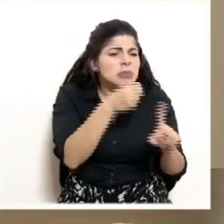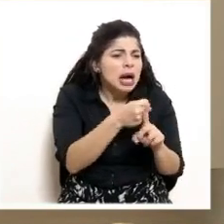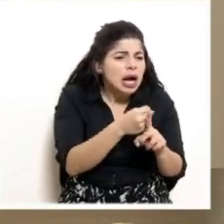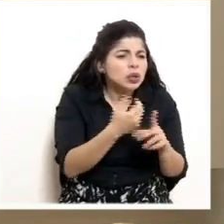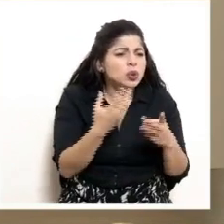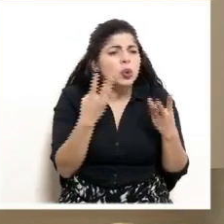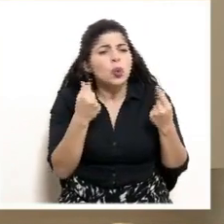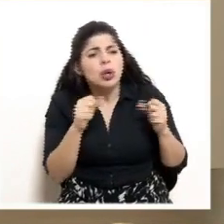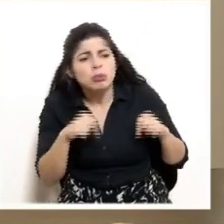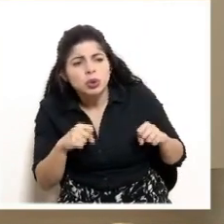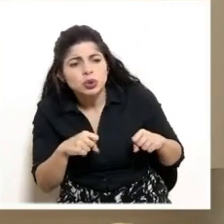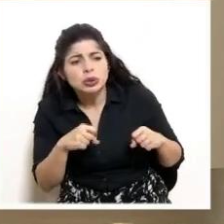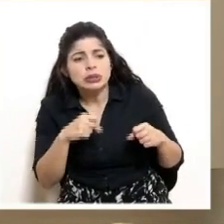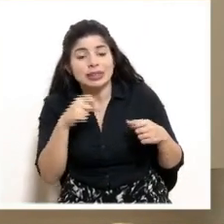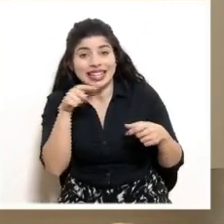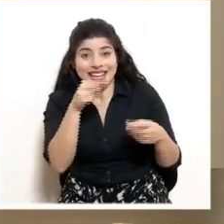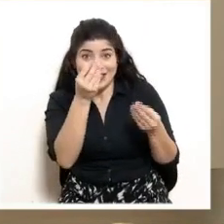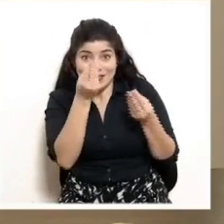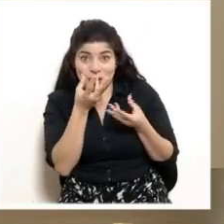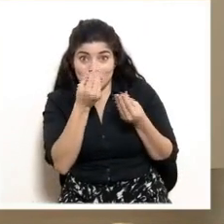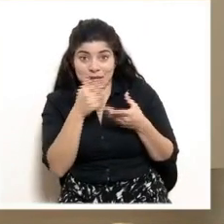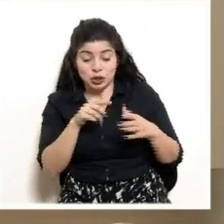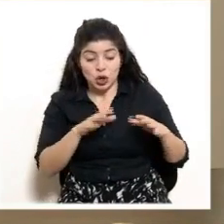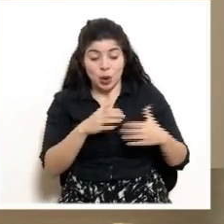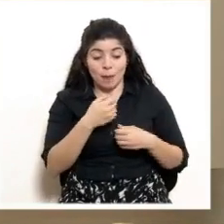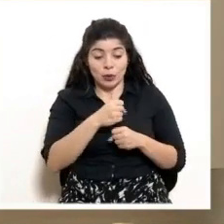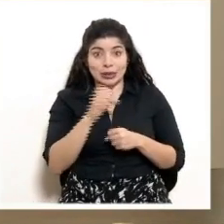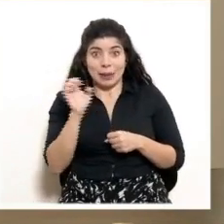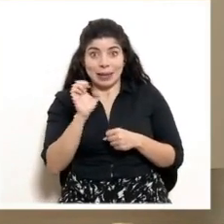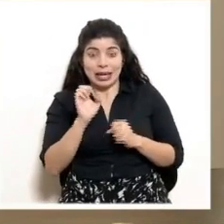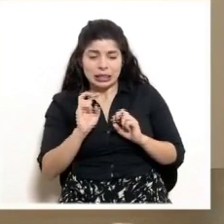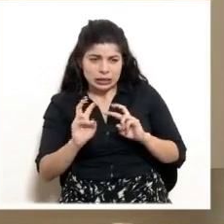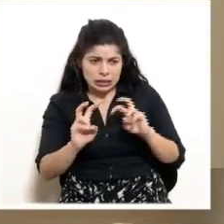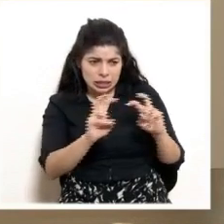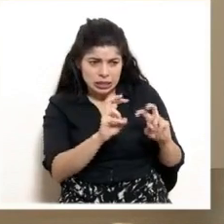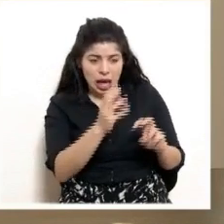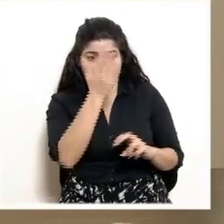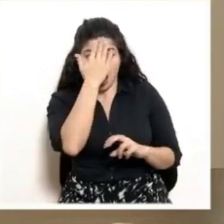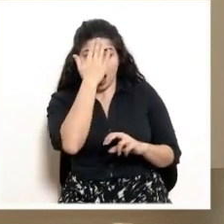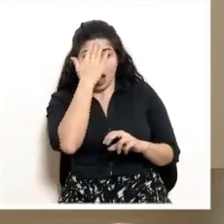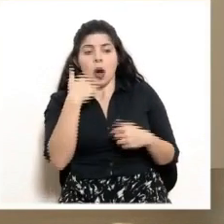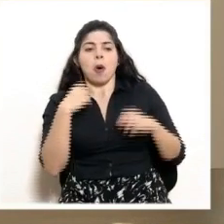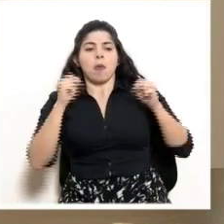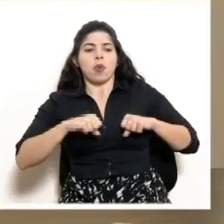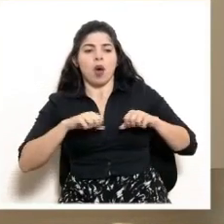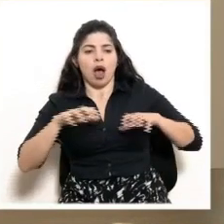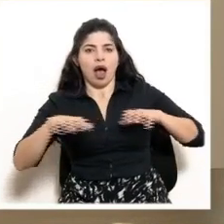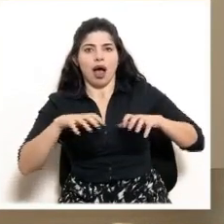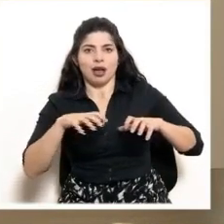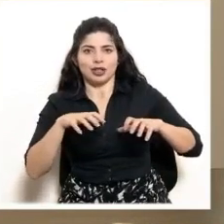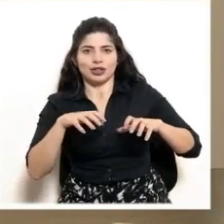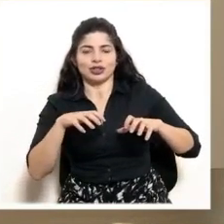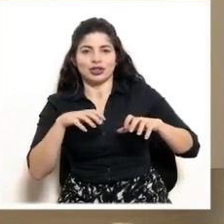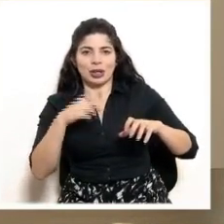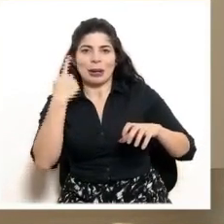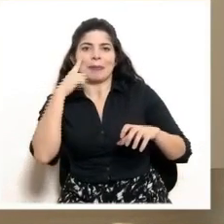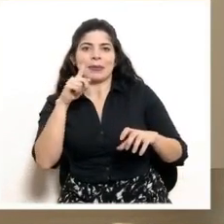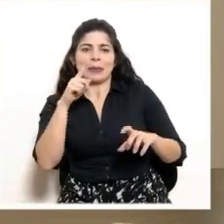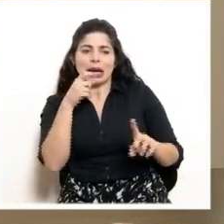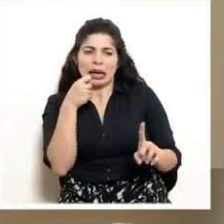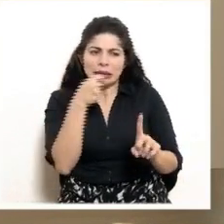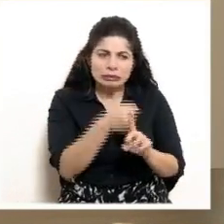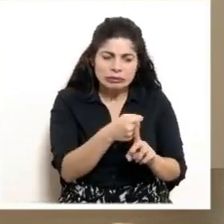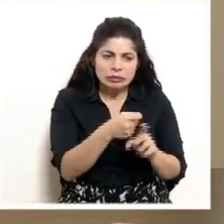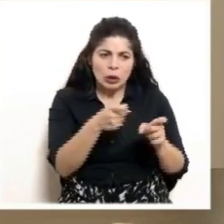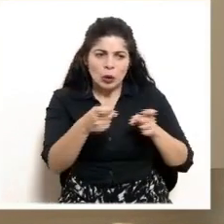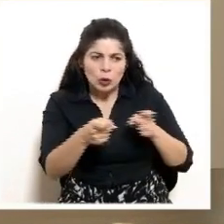podría tener. Y le permite al Comité Municipal de Emergencias desarrollar acciones específicas de seguimiento, de